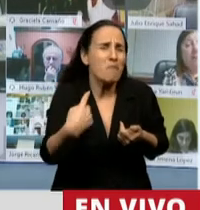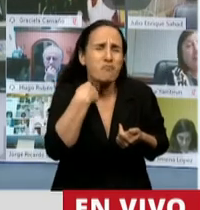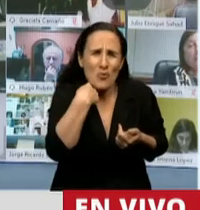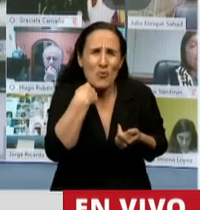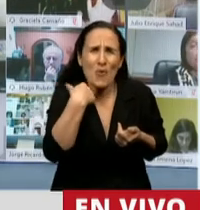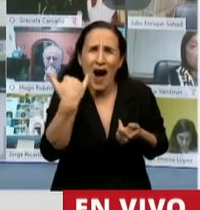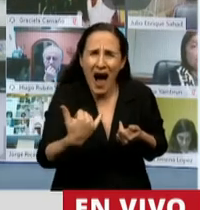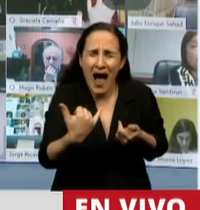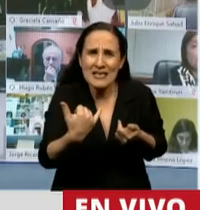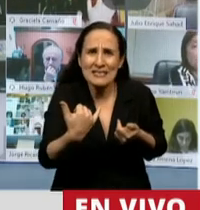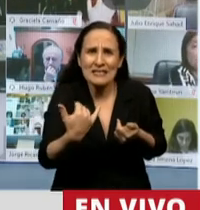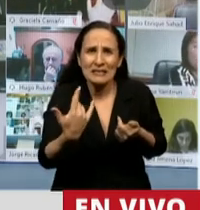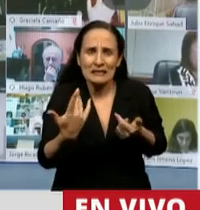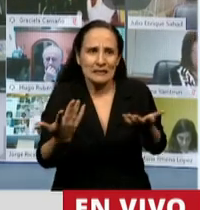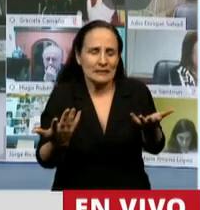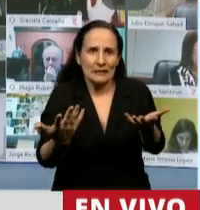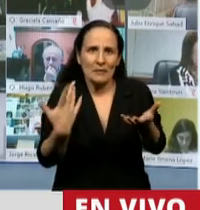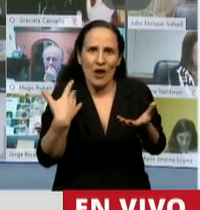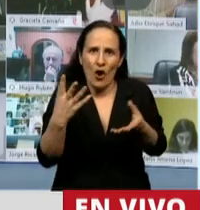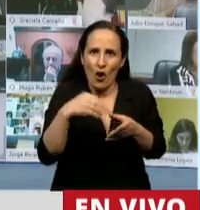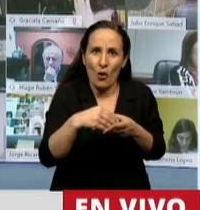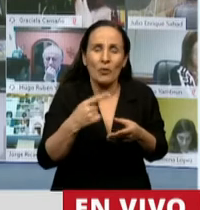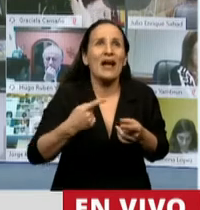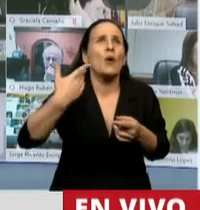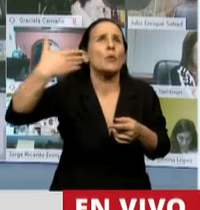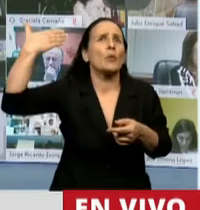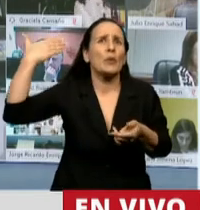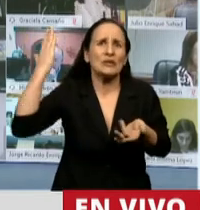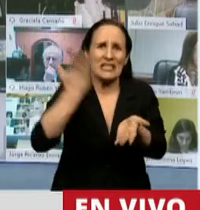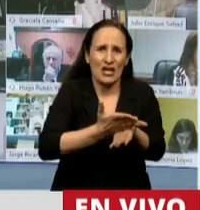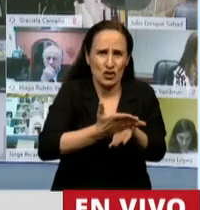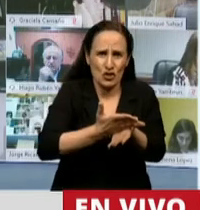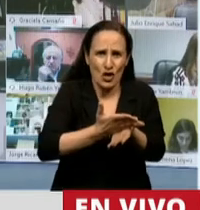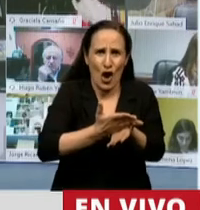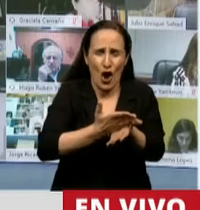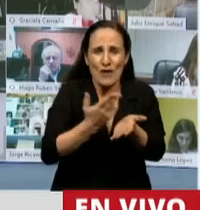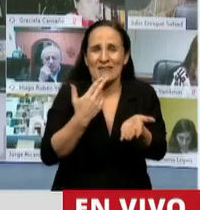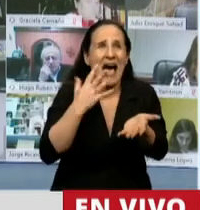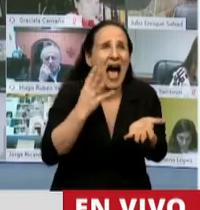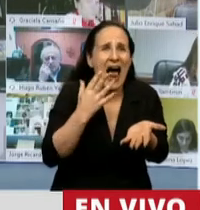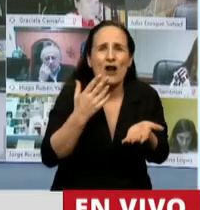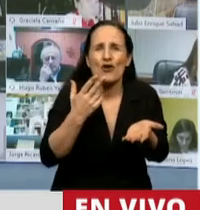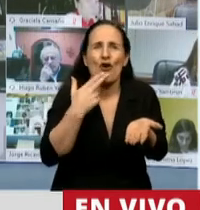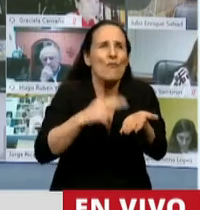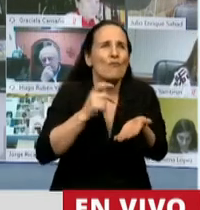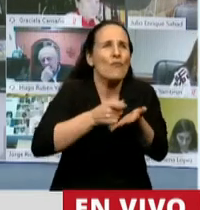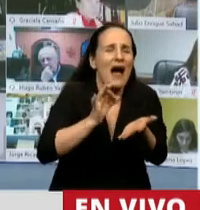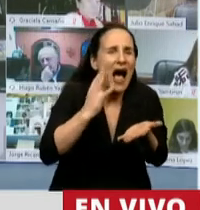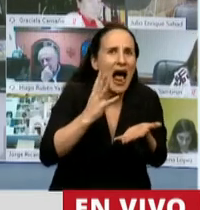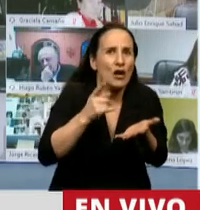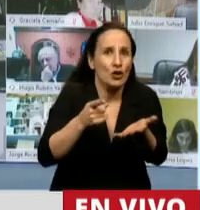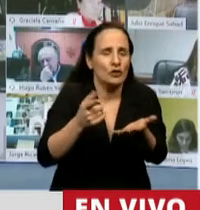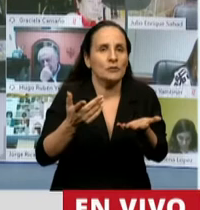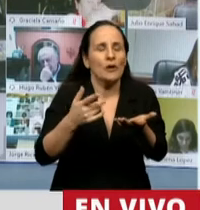comprendido en este artículo por haber sido alguna vez sancionado por una defraudación fiscal. por lo tanto le